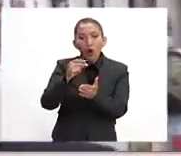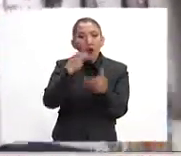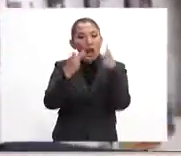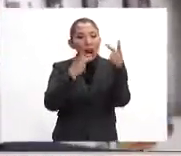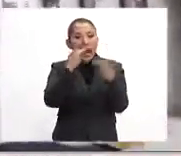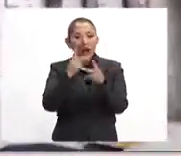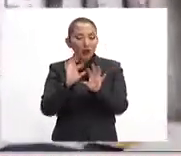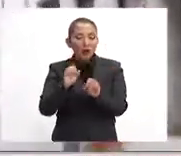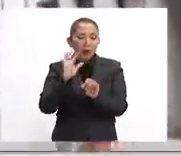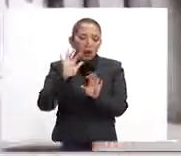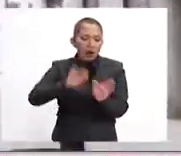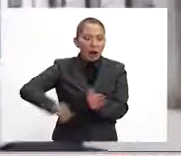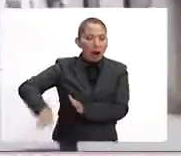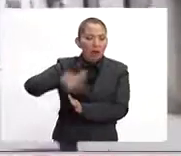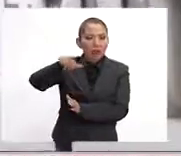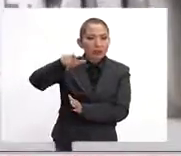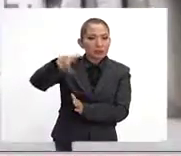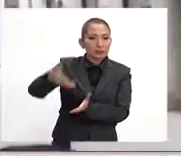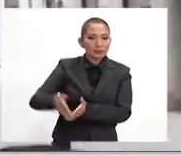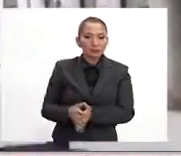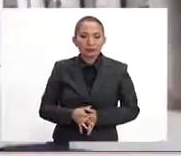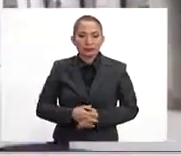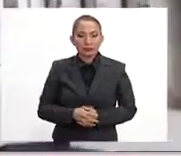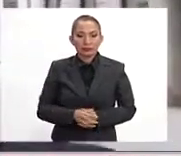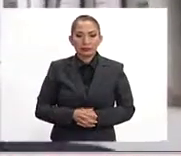desplazados, sí fueron opacados por estos...